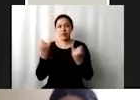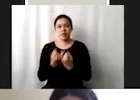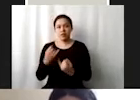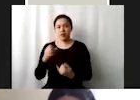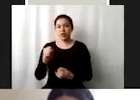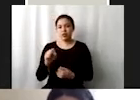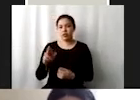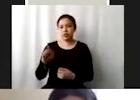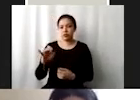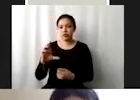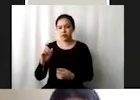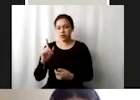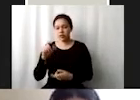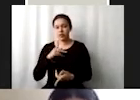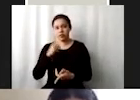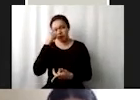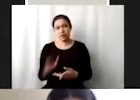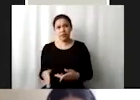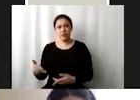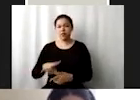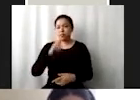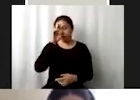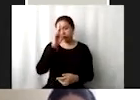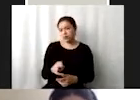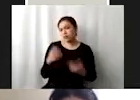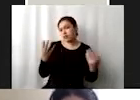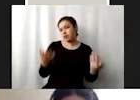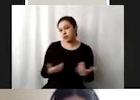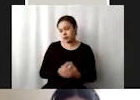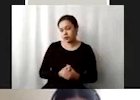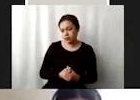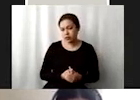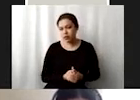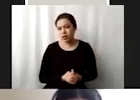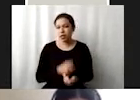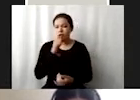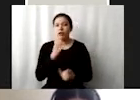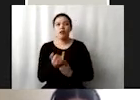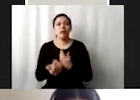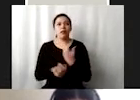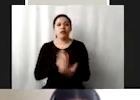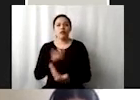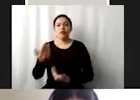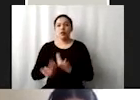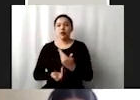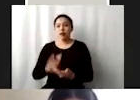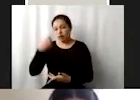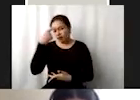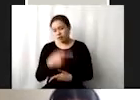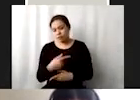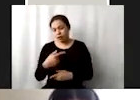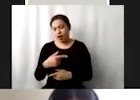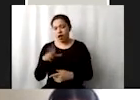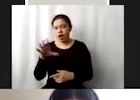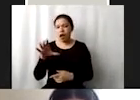pesca ilegal otra vez no declarada y todo esto de acuerdo también a procesos con la organización mundial de